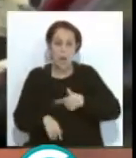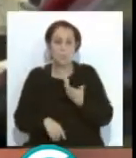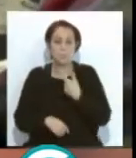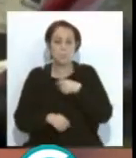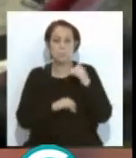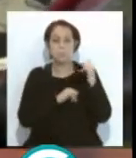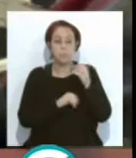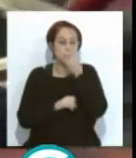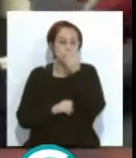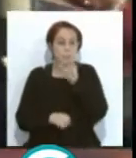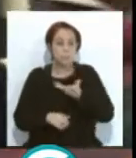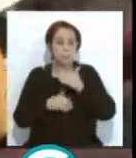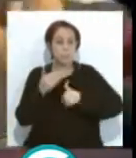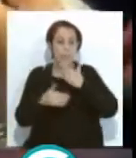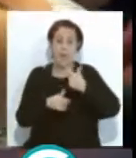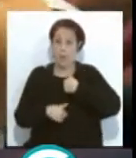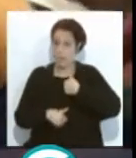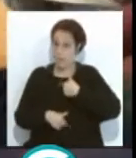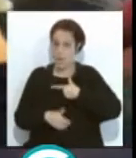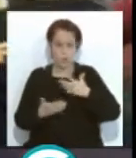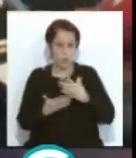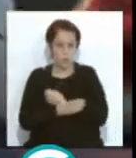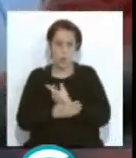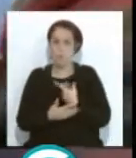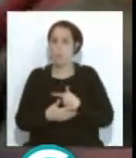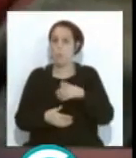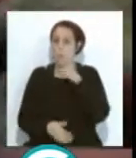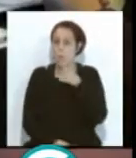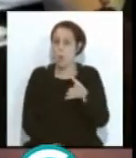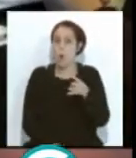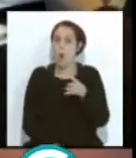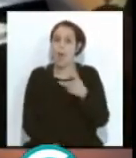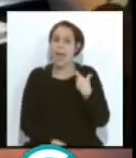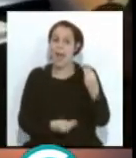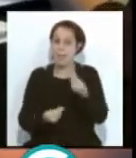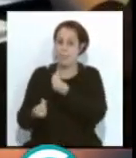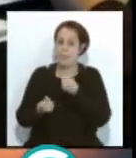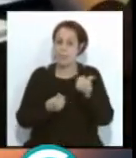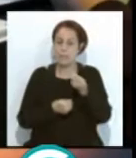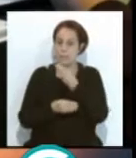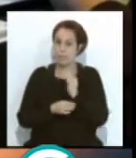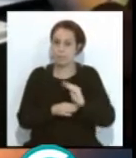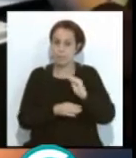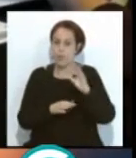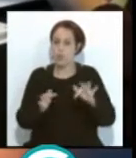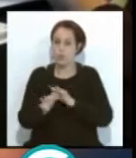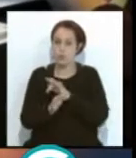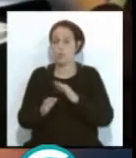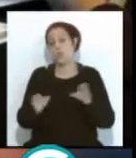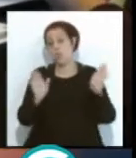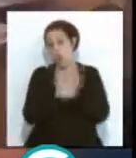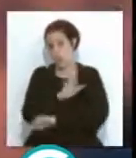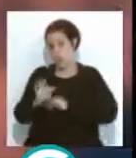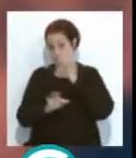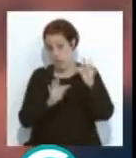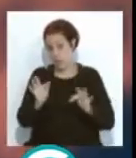llevadera, al menos a mí y yo creo que a todos con el mantenimiento de ciertos ambientes prácticamente durante toda la noche. Claro, de